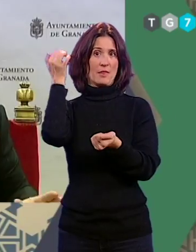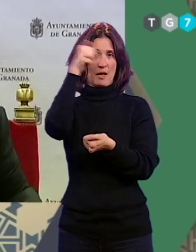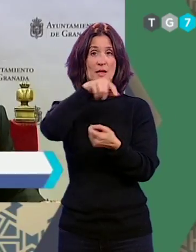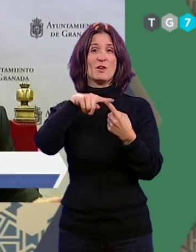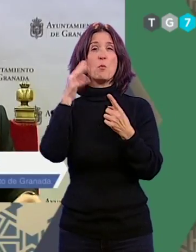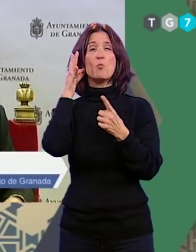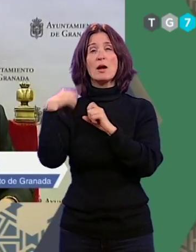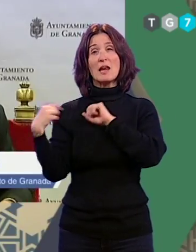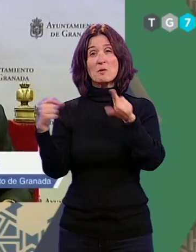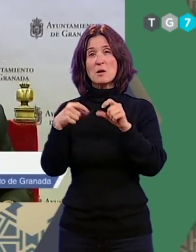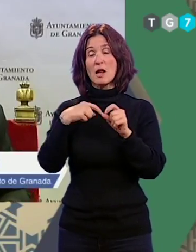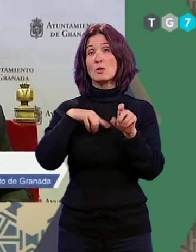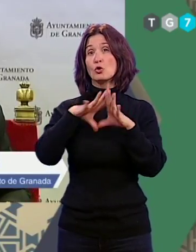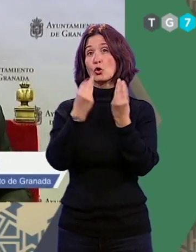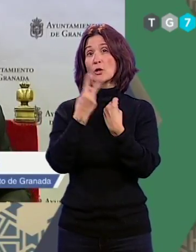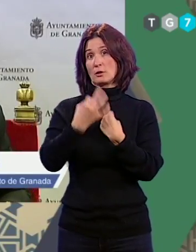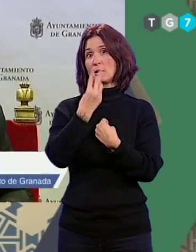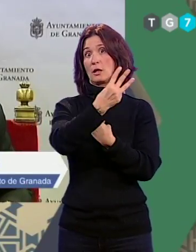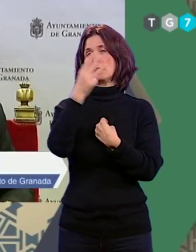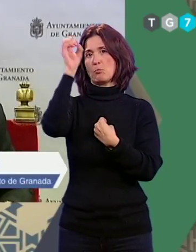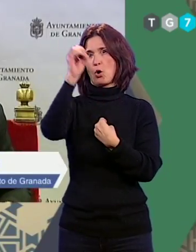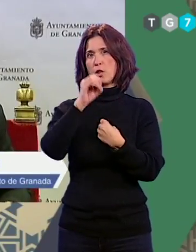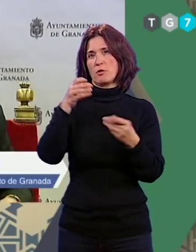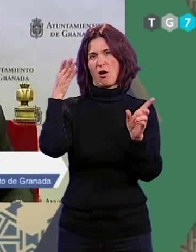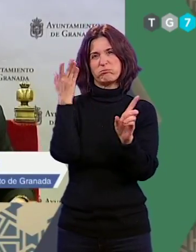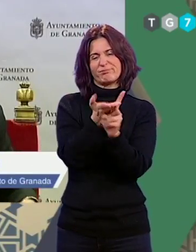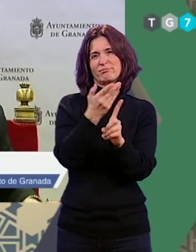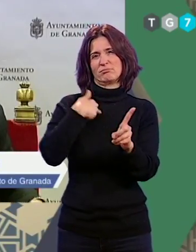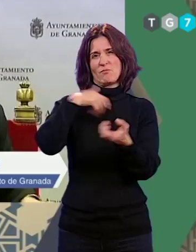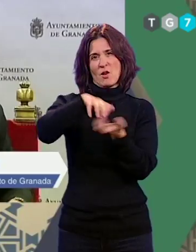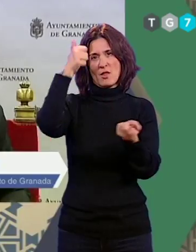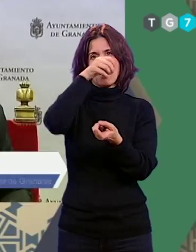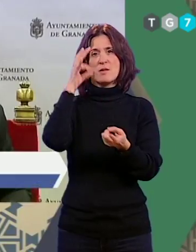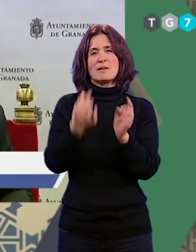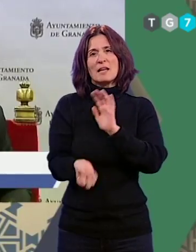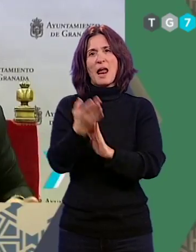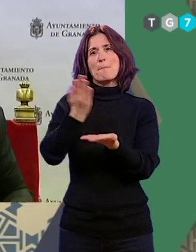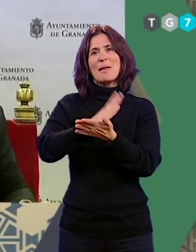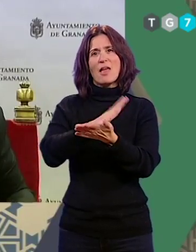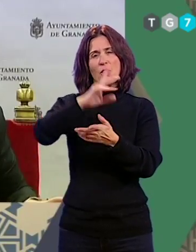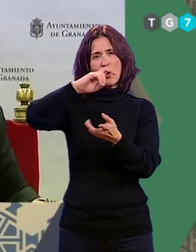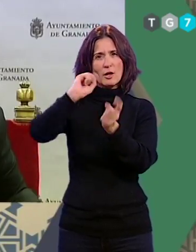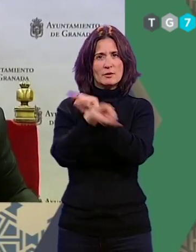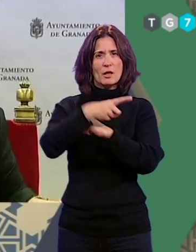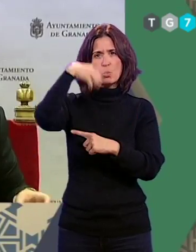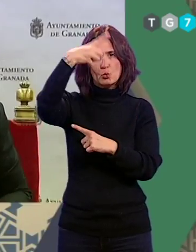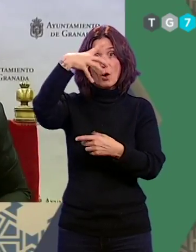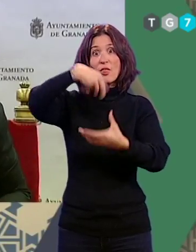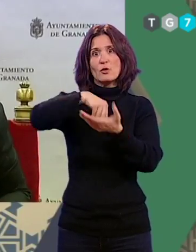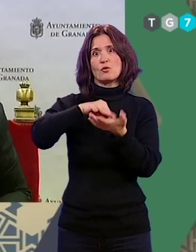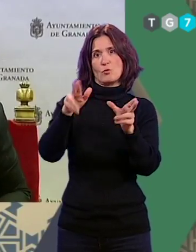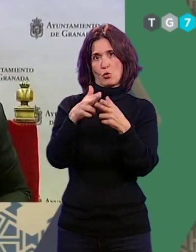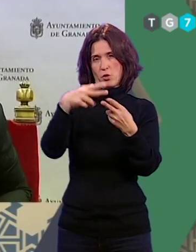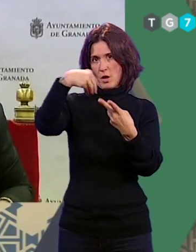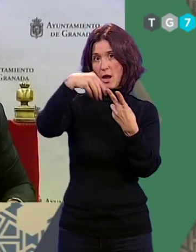supone el 33% de las víctimas de violencia de género, restablecer la figura de las mediadoras interculturales en los centros de servicios sociales. Pero